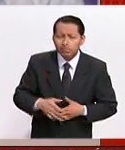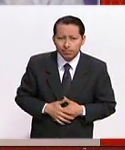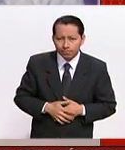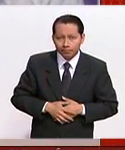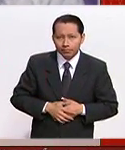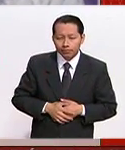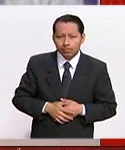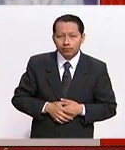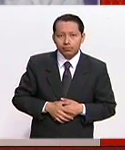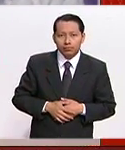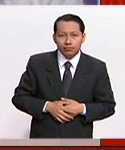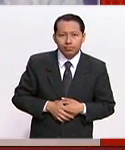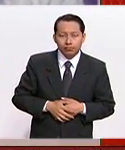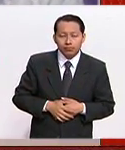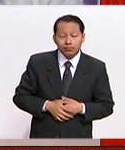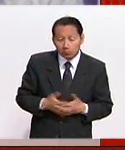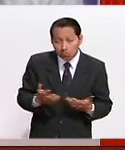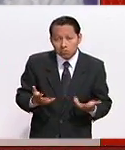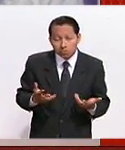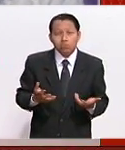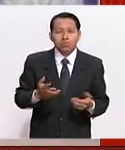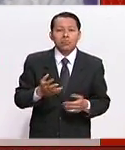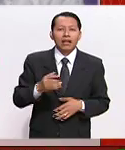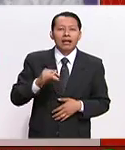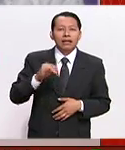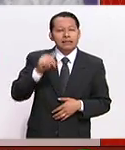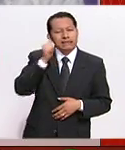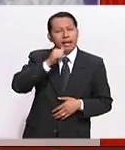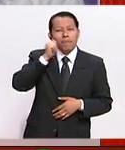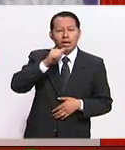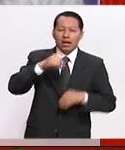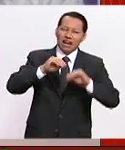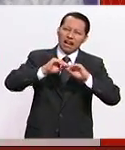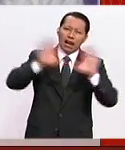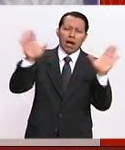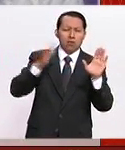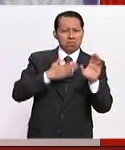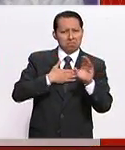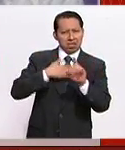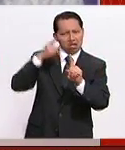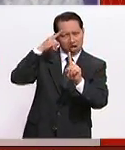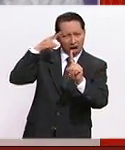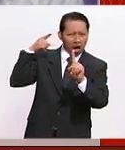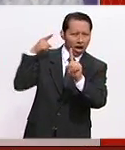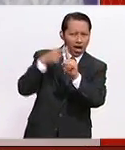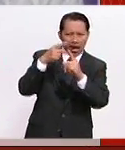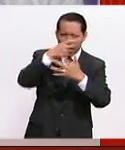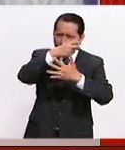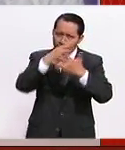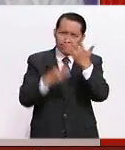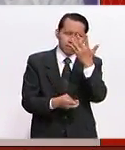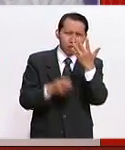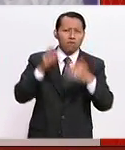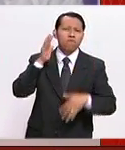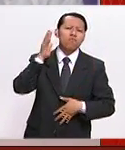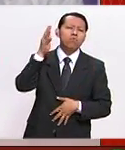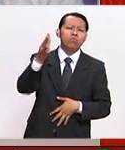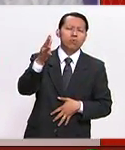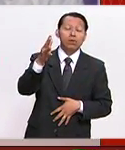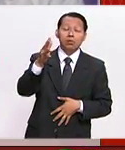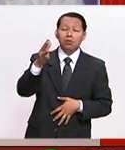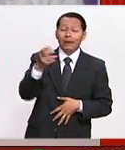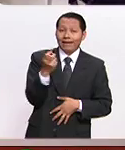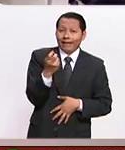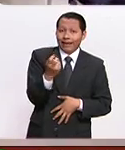Bueno, siempre he tenido bien claro mis objetivos y mis metas a futuro. Pienso que eso me ha dado